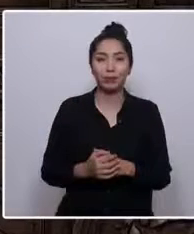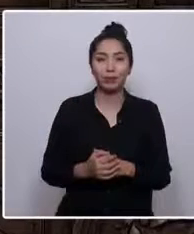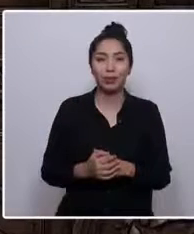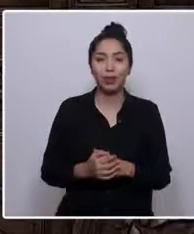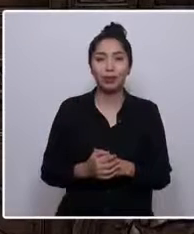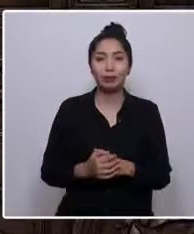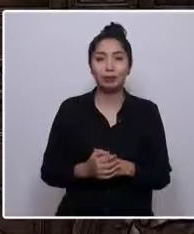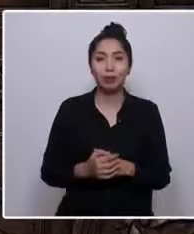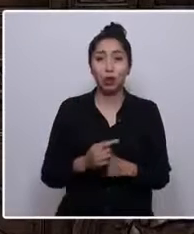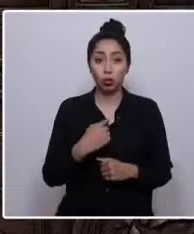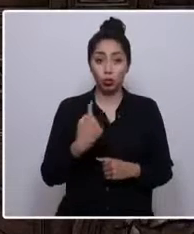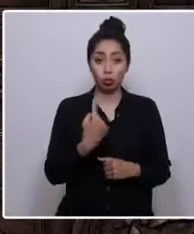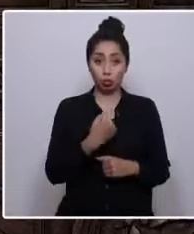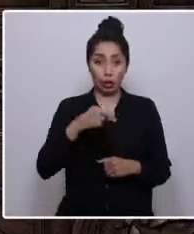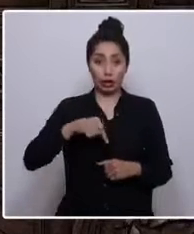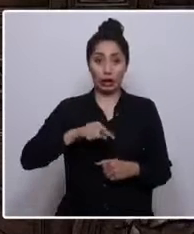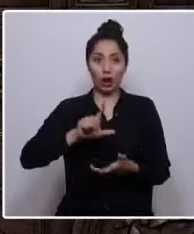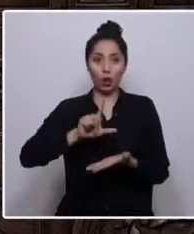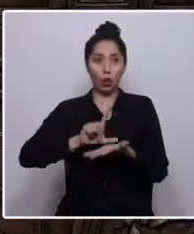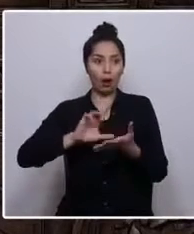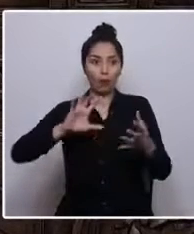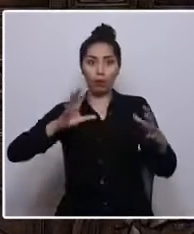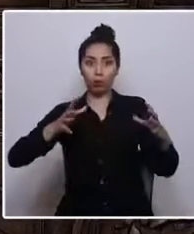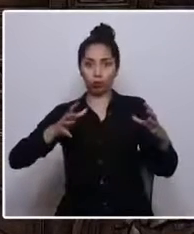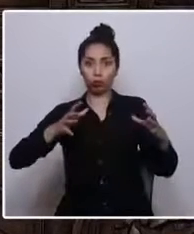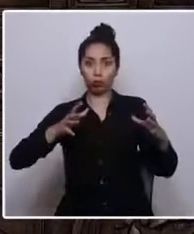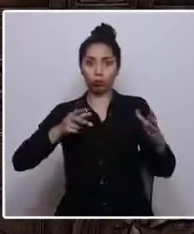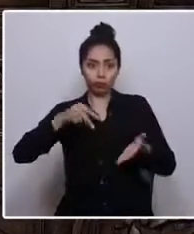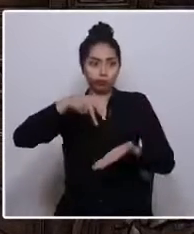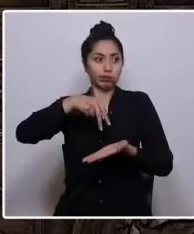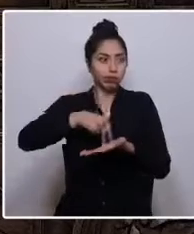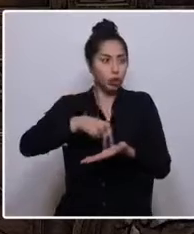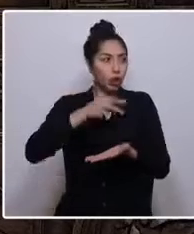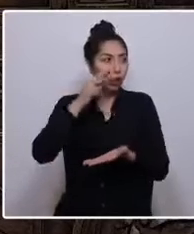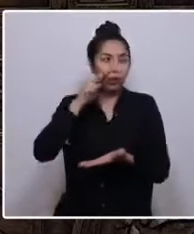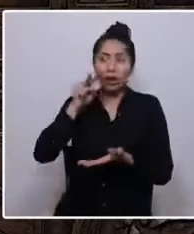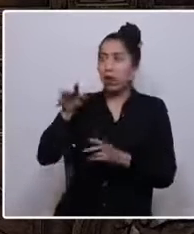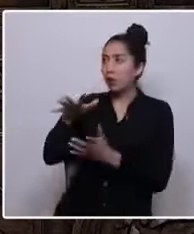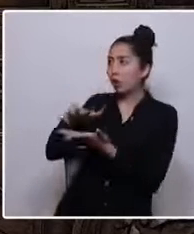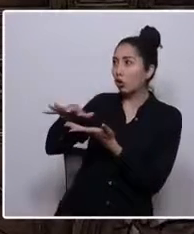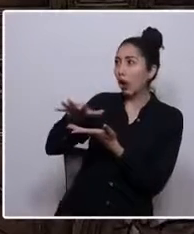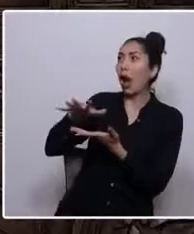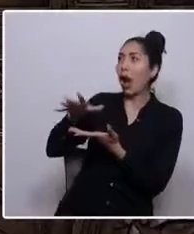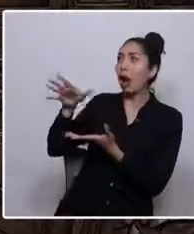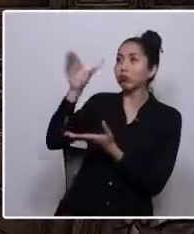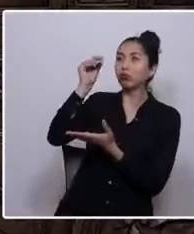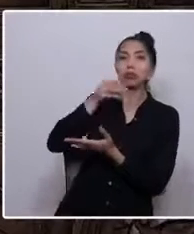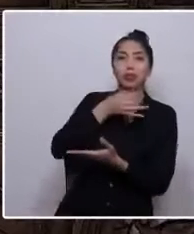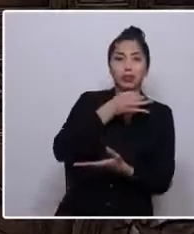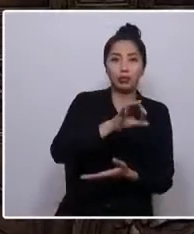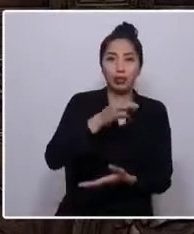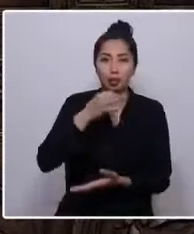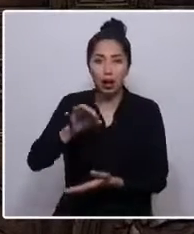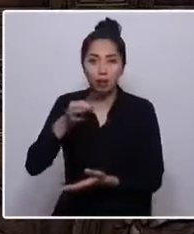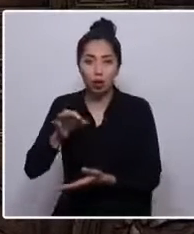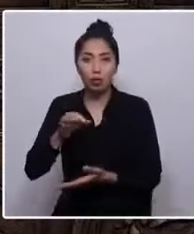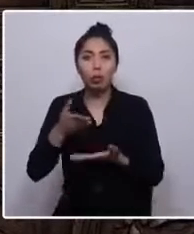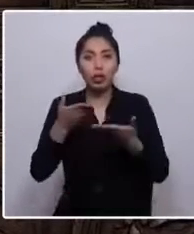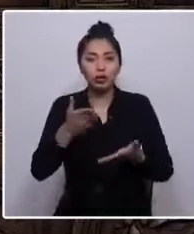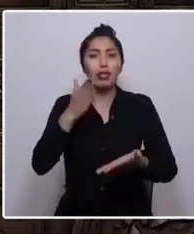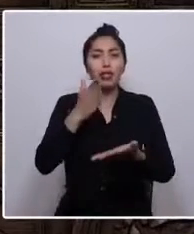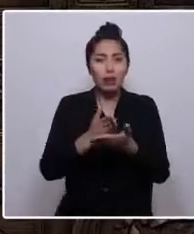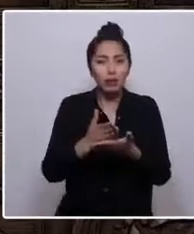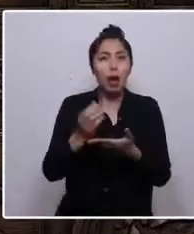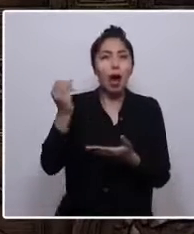el lugar que ocupamos en el mundo. Por ello, creo que debemos abrirnos a escuchar, a aprender de la